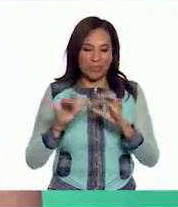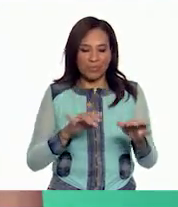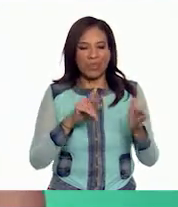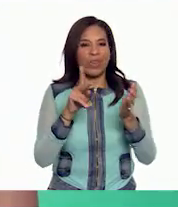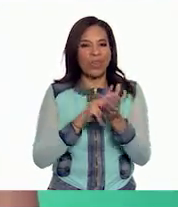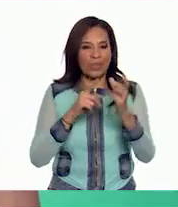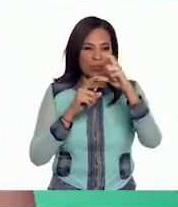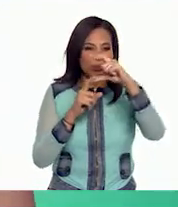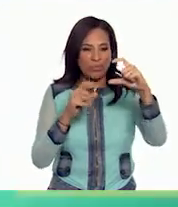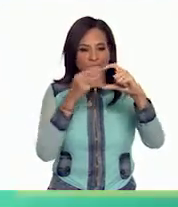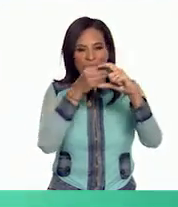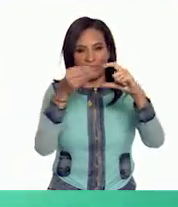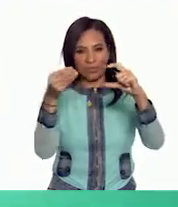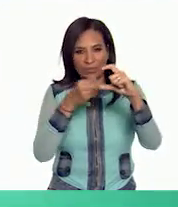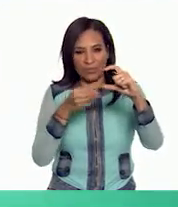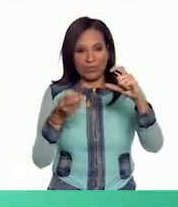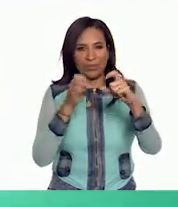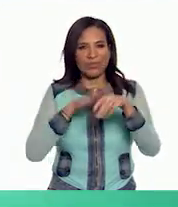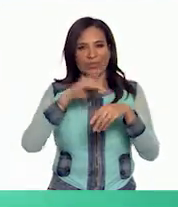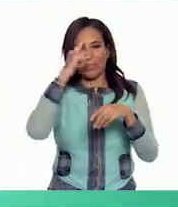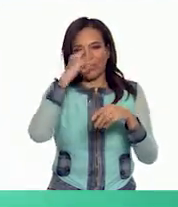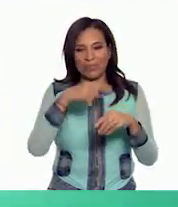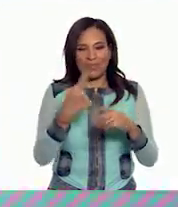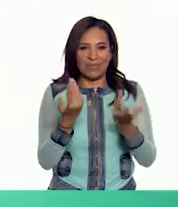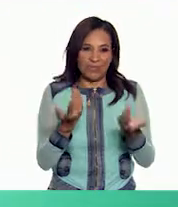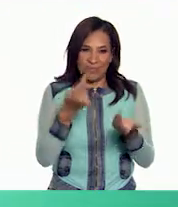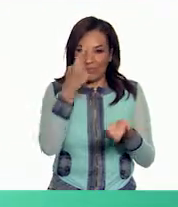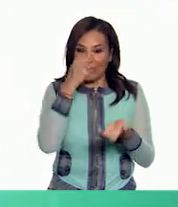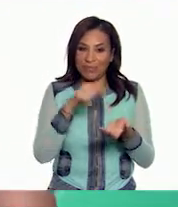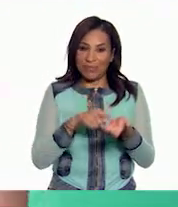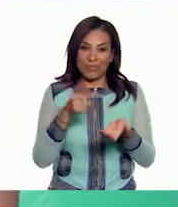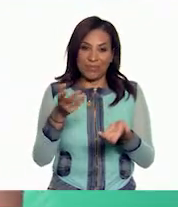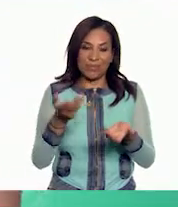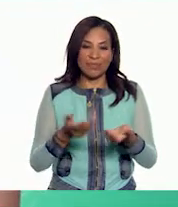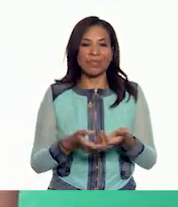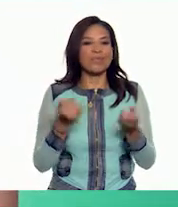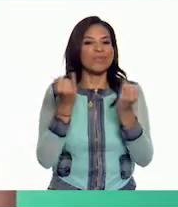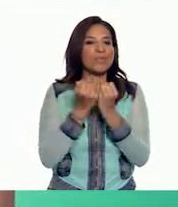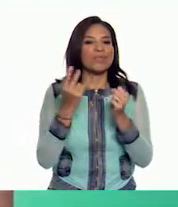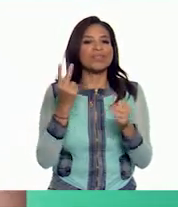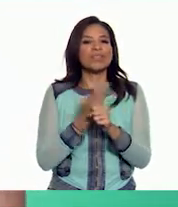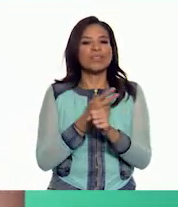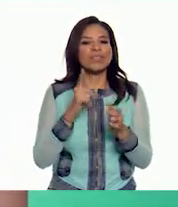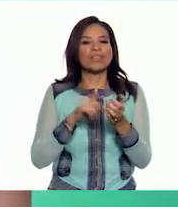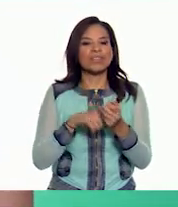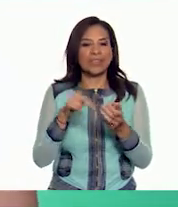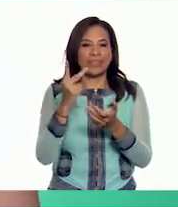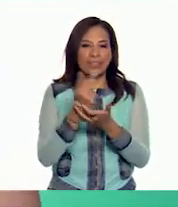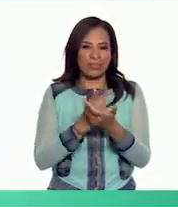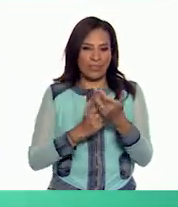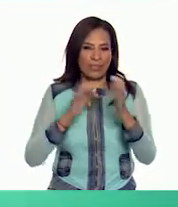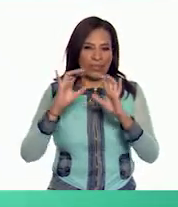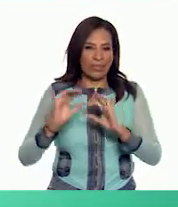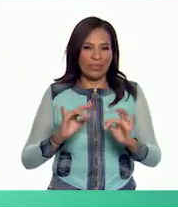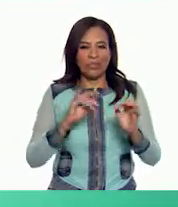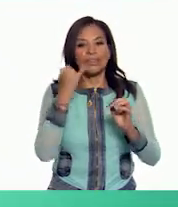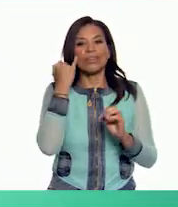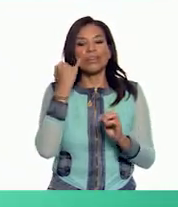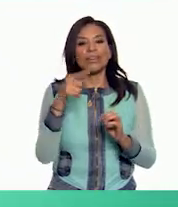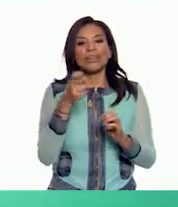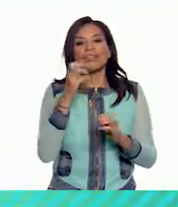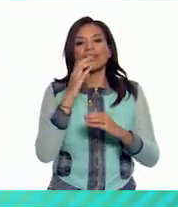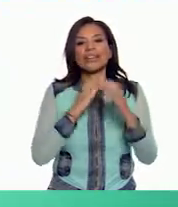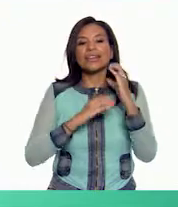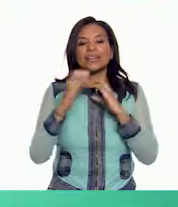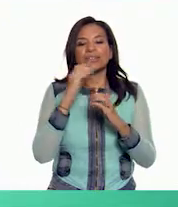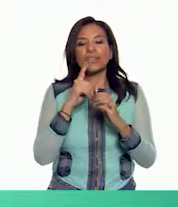un párrafo completo Es mucho más fácil, ¿no crees? Lo mismo ocurre con la programación Imagina que esta